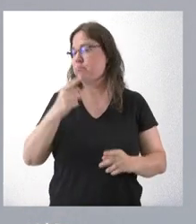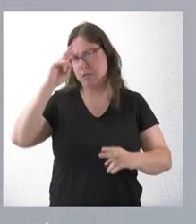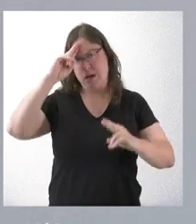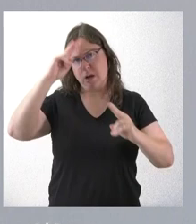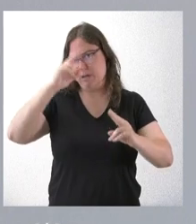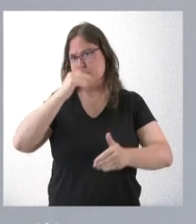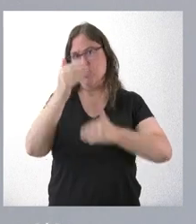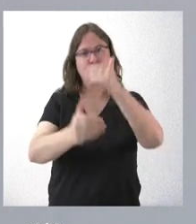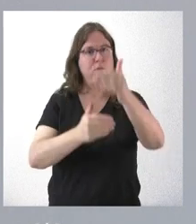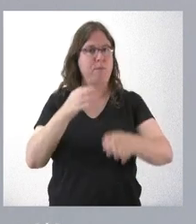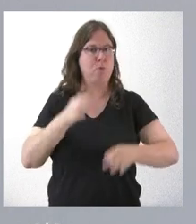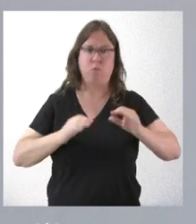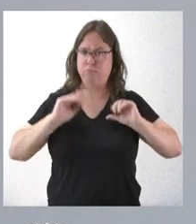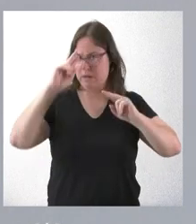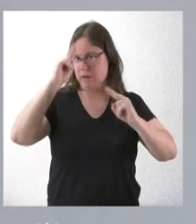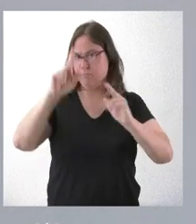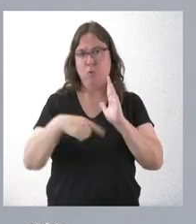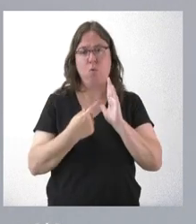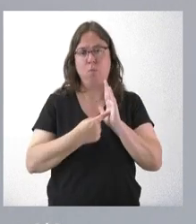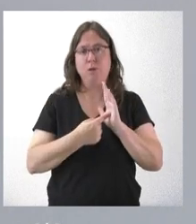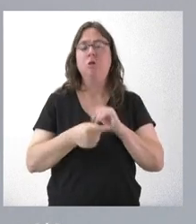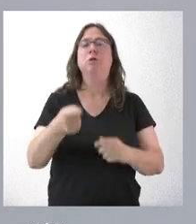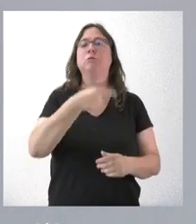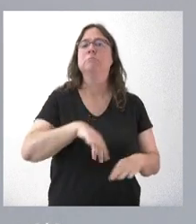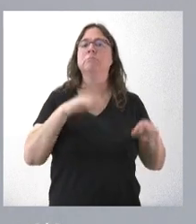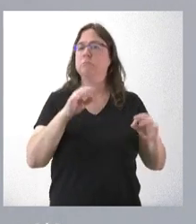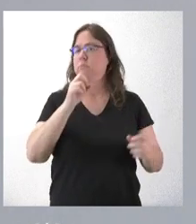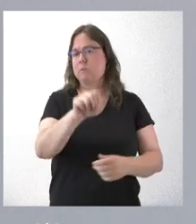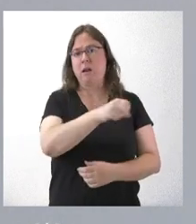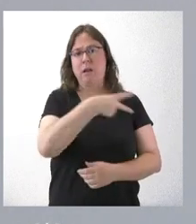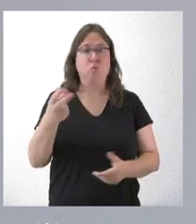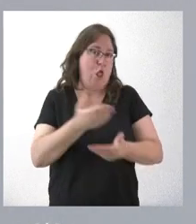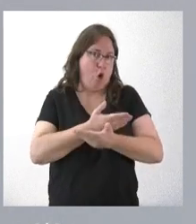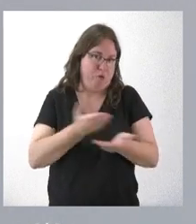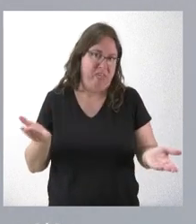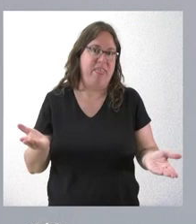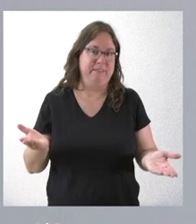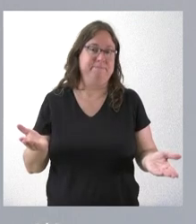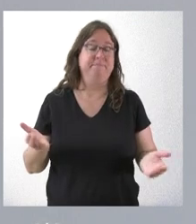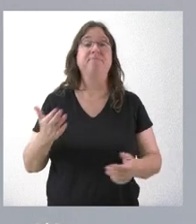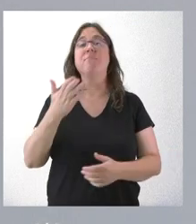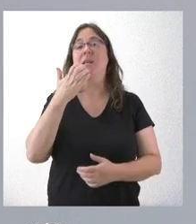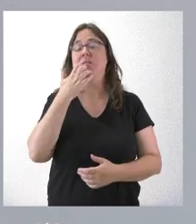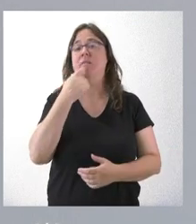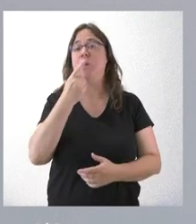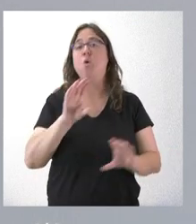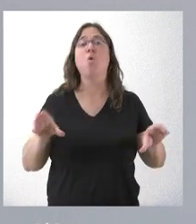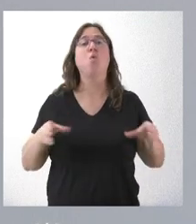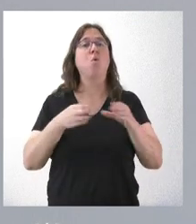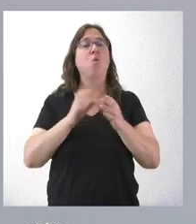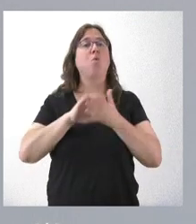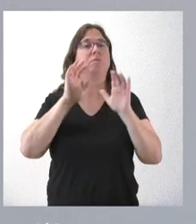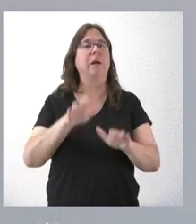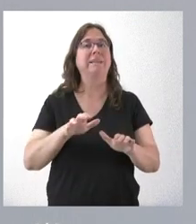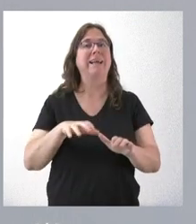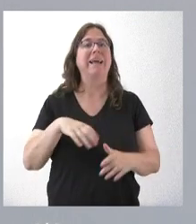procedimiento que se inicia, tenemos plena confianza en el resultado final y, si le señalamos, que la Junta de Castilla y León no está